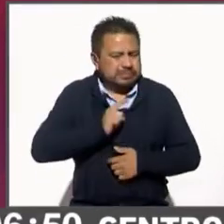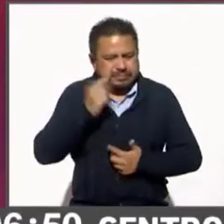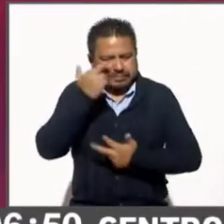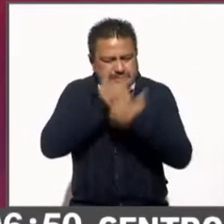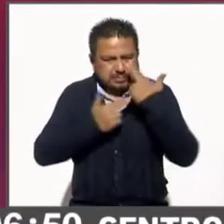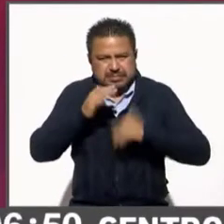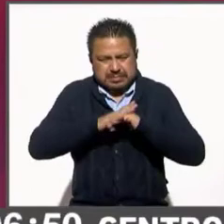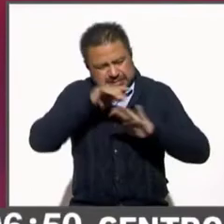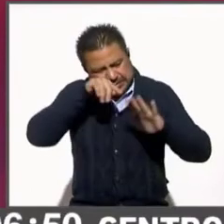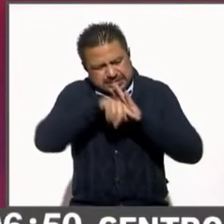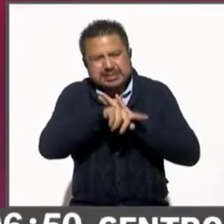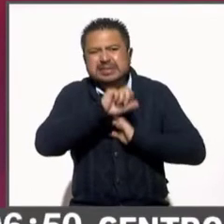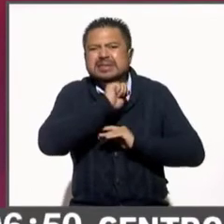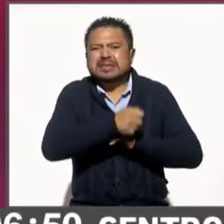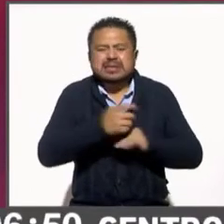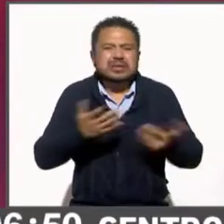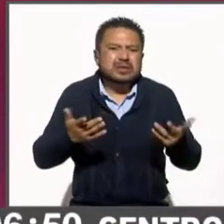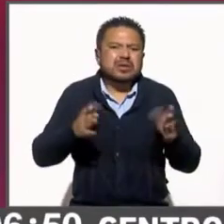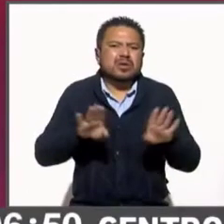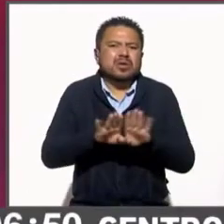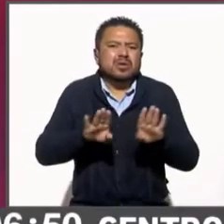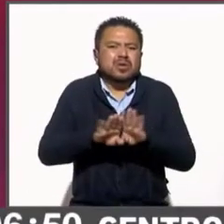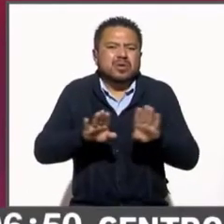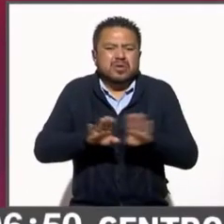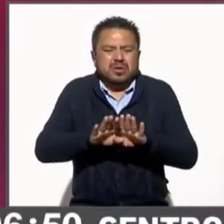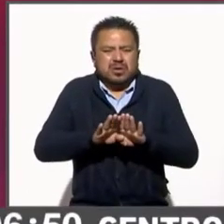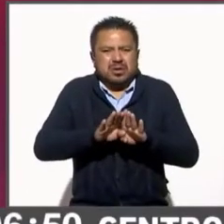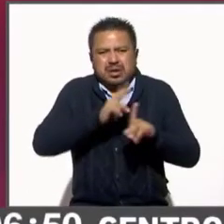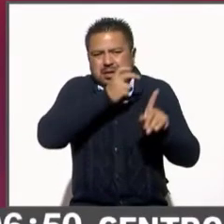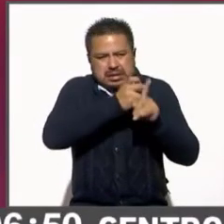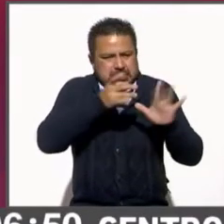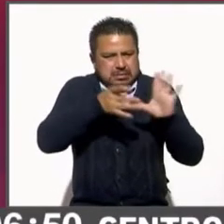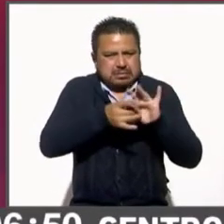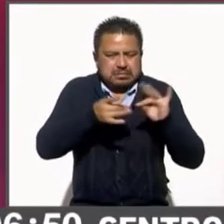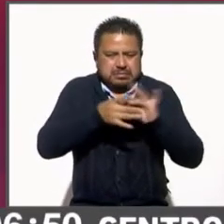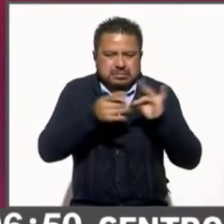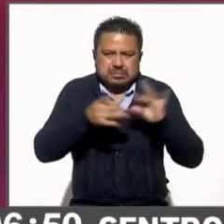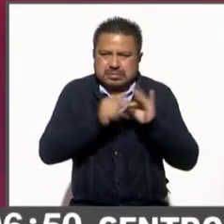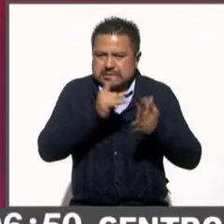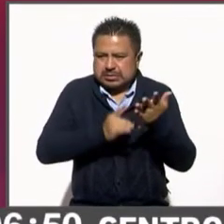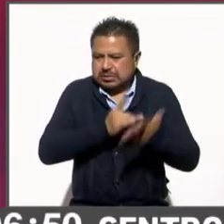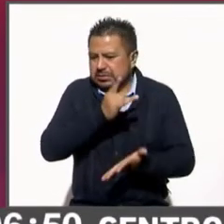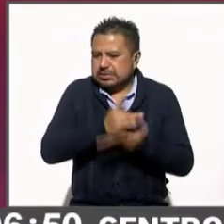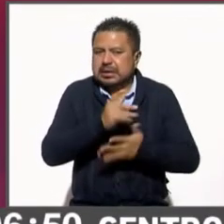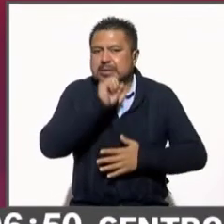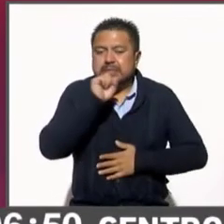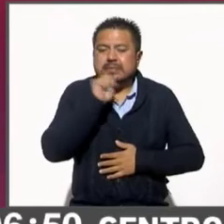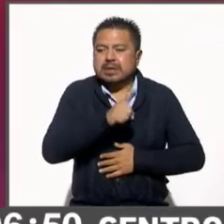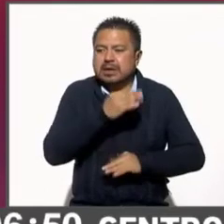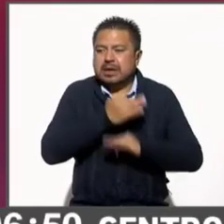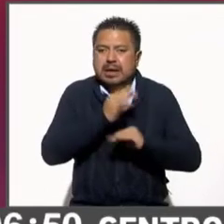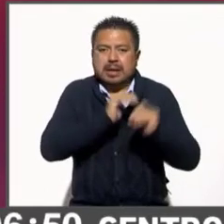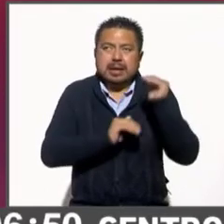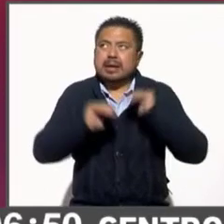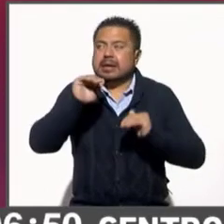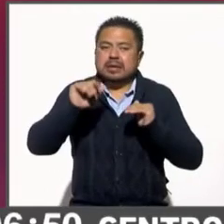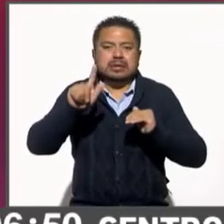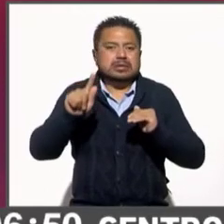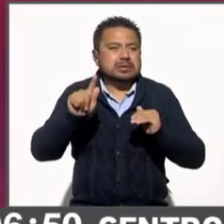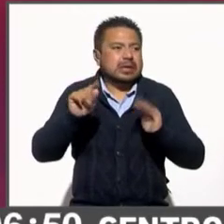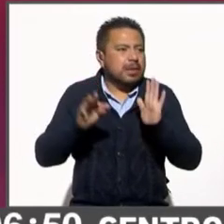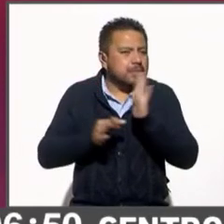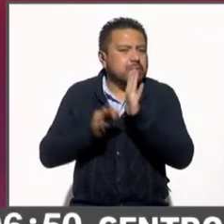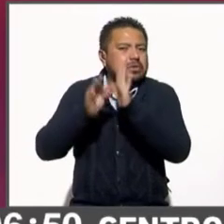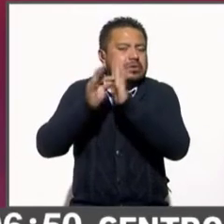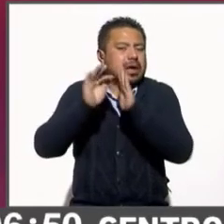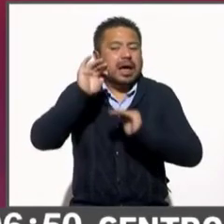este indicador único, estará por arriba de los 70 puntos. Abajo de